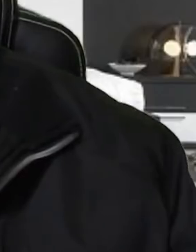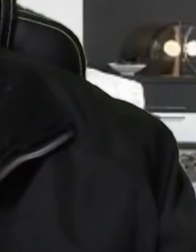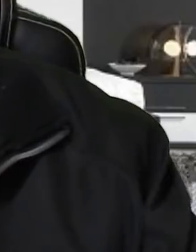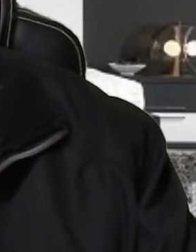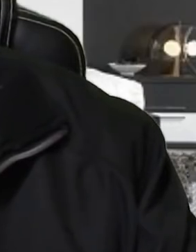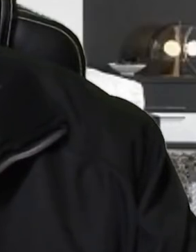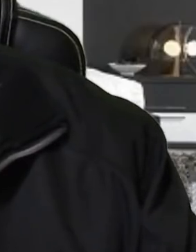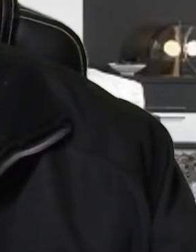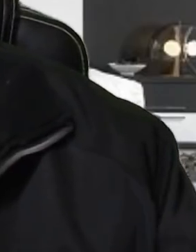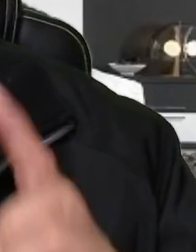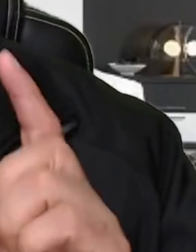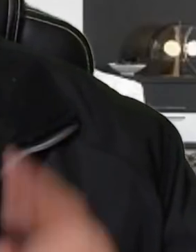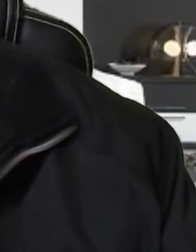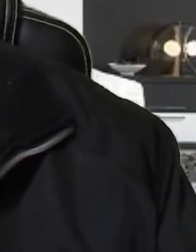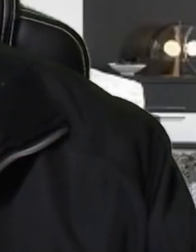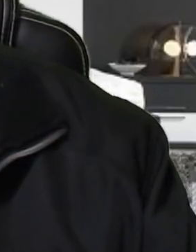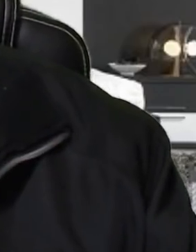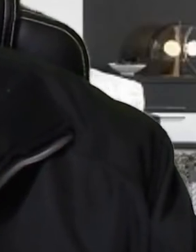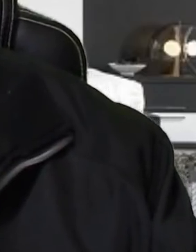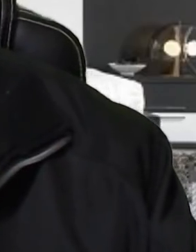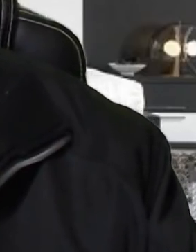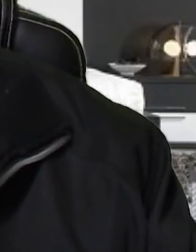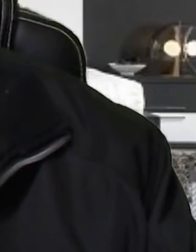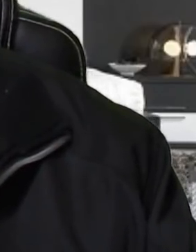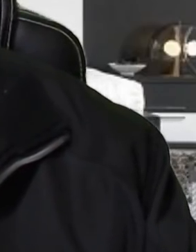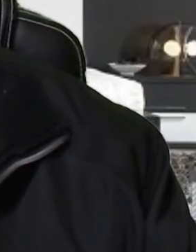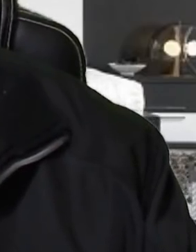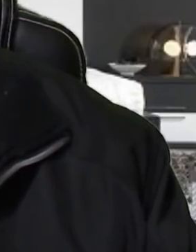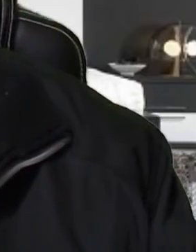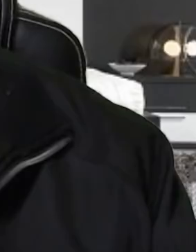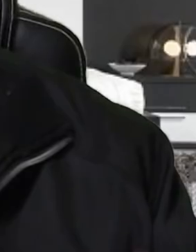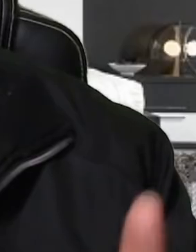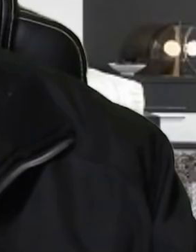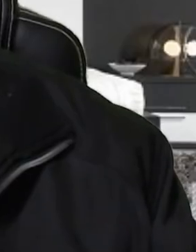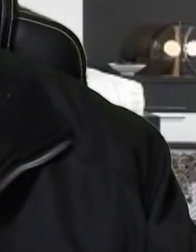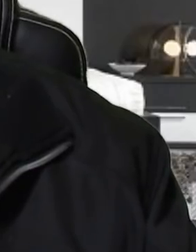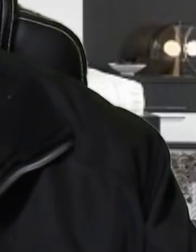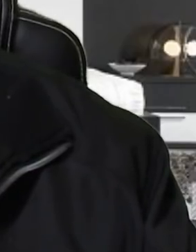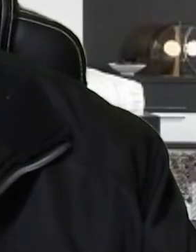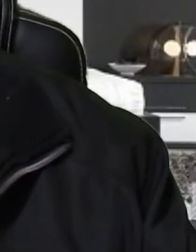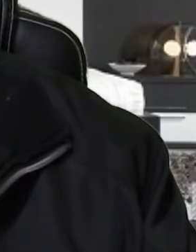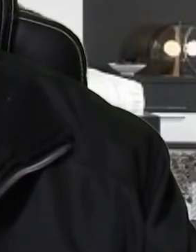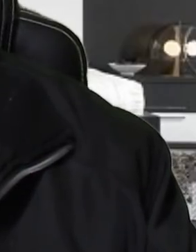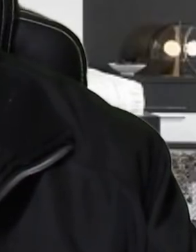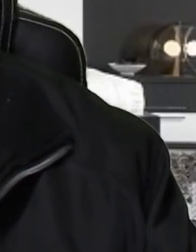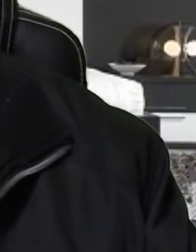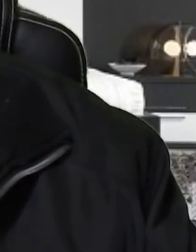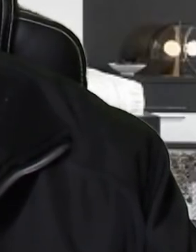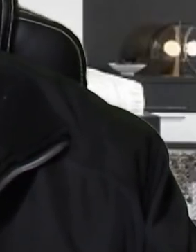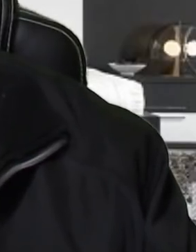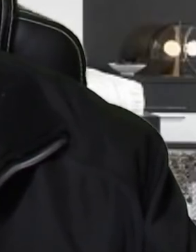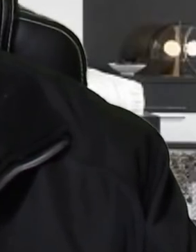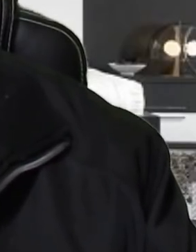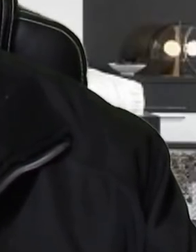Amigos y amigas, me da gusto estar nuevamente con ustedes, como ustedes ya escucharon, esto es lo que le contesta el presidente López Obrador